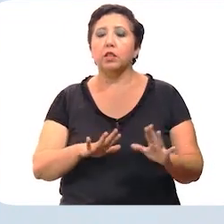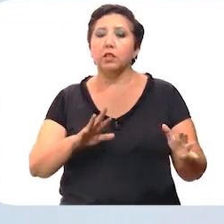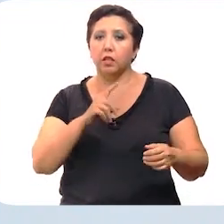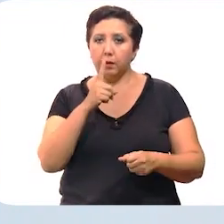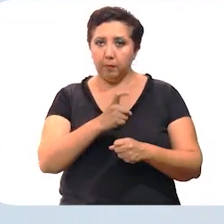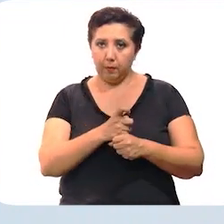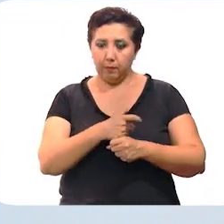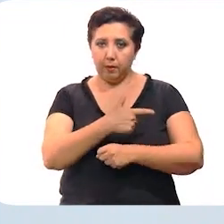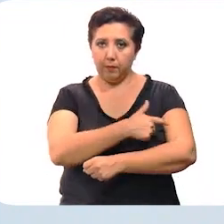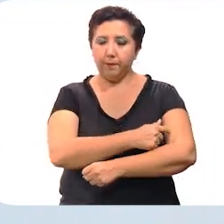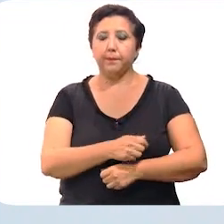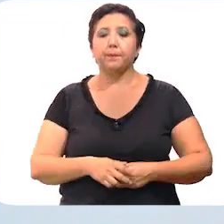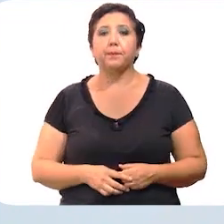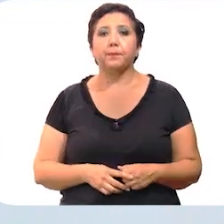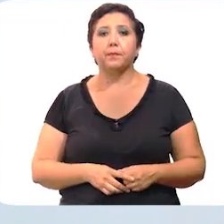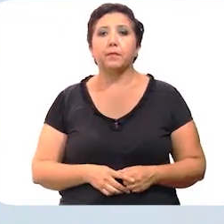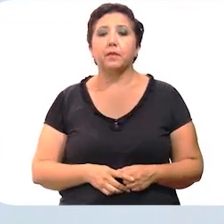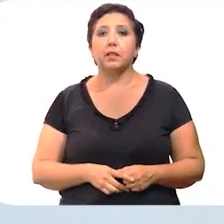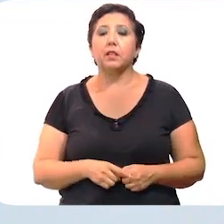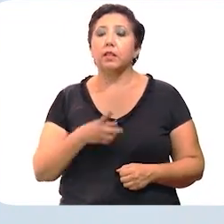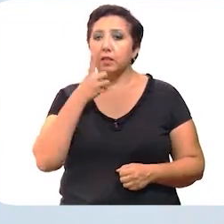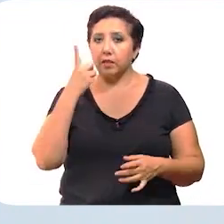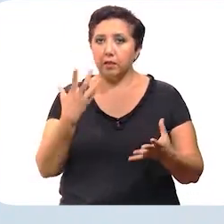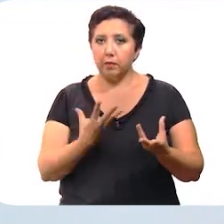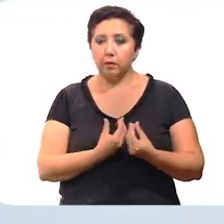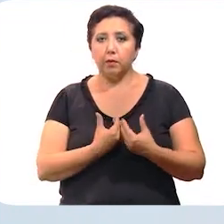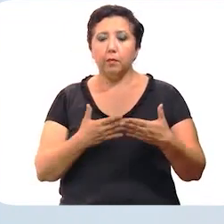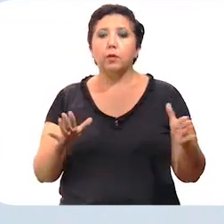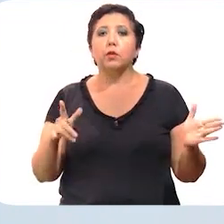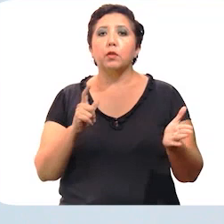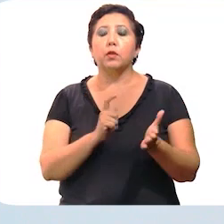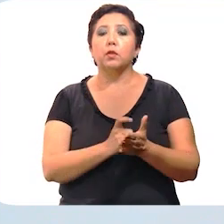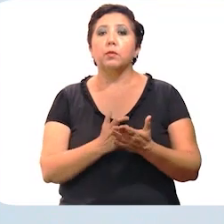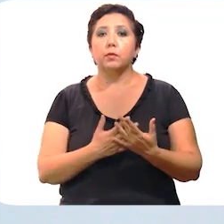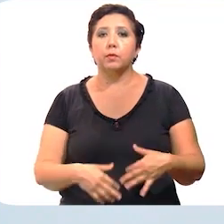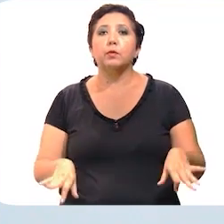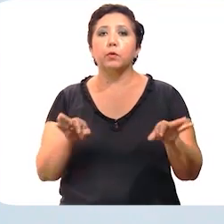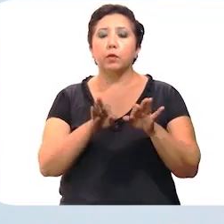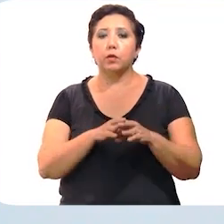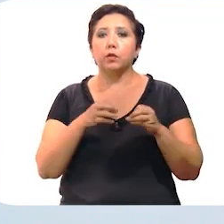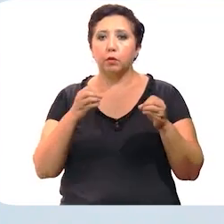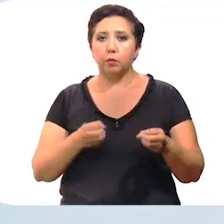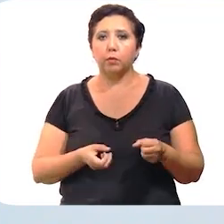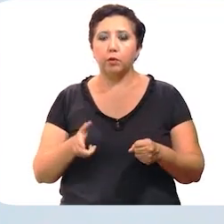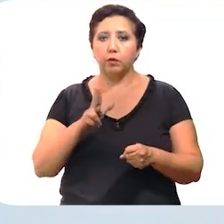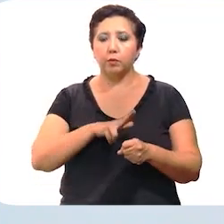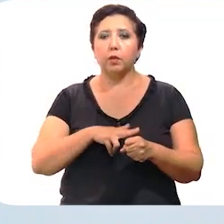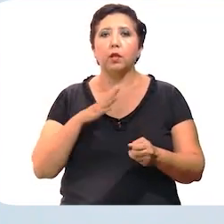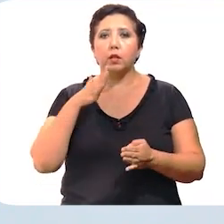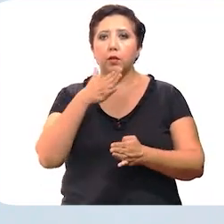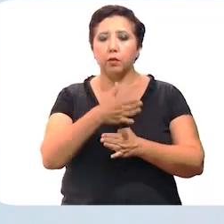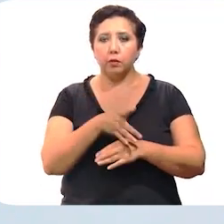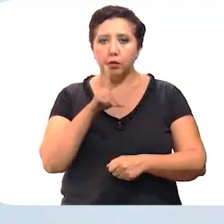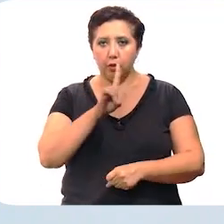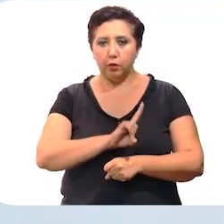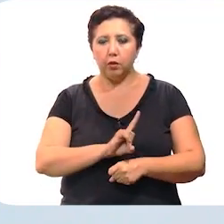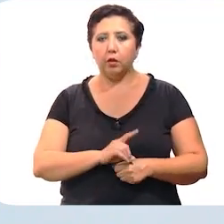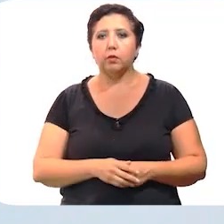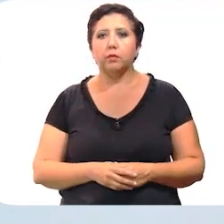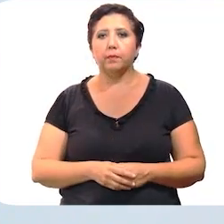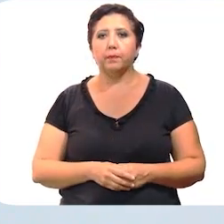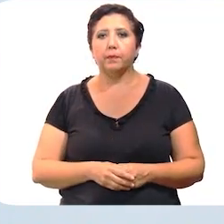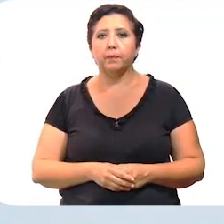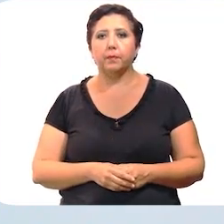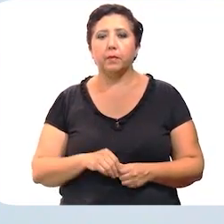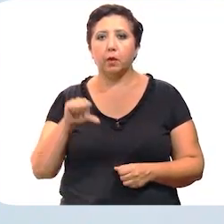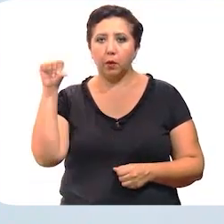recibió la primera dosis. Como hemos señalado, en la repertura económica los datos más importantes son la ocupación hospitalaria y los ingresos